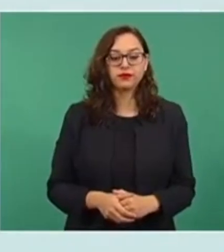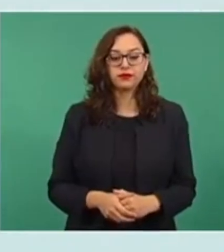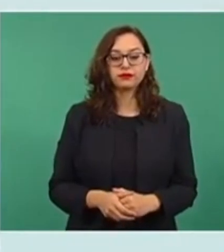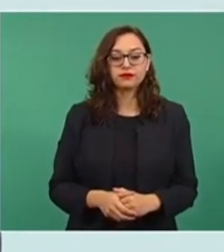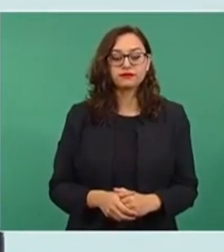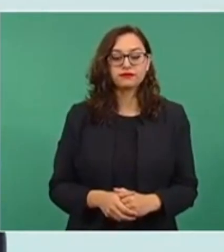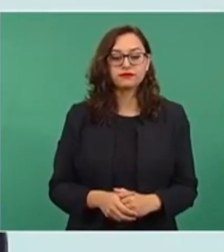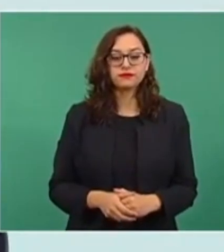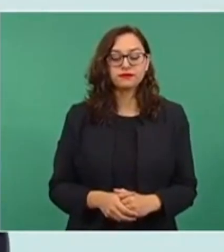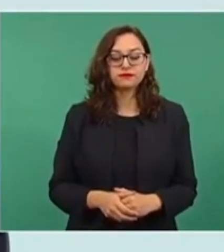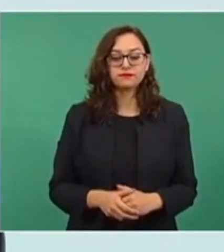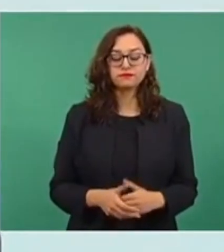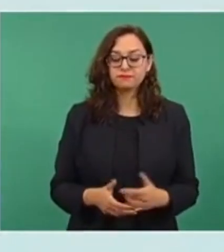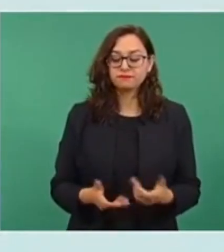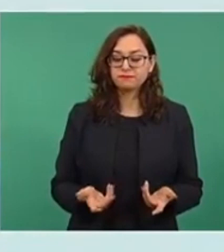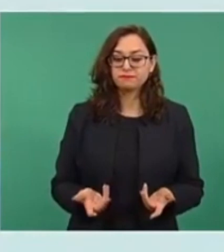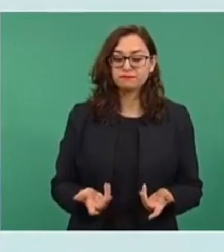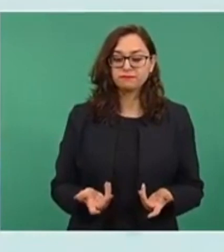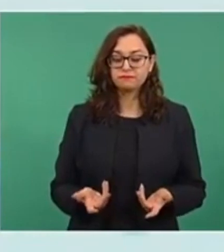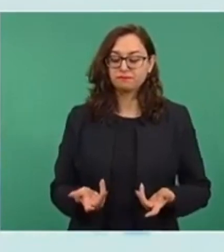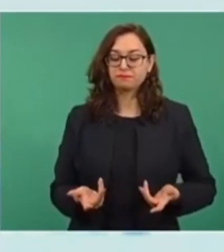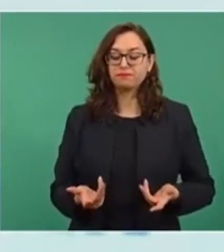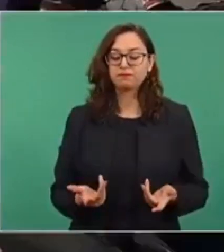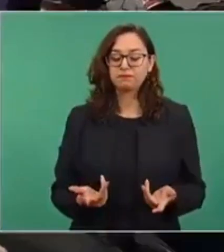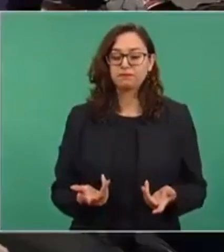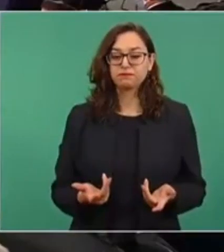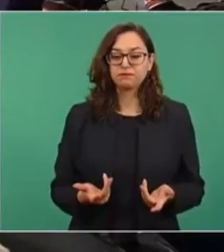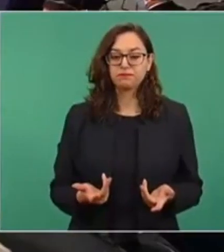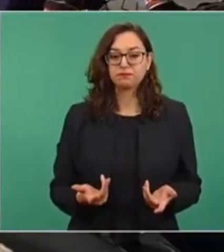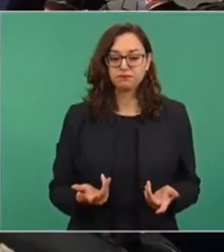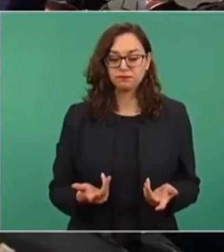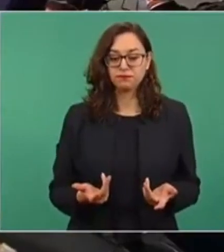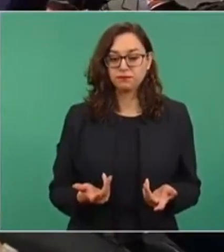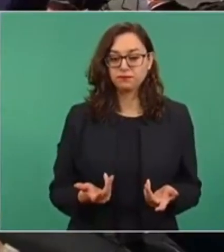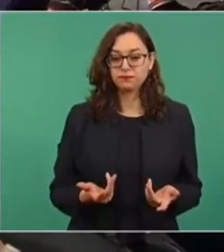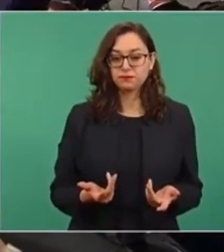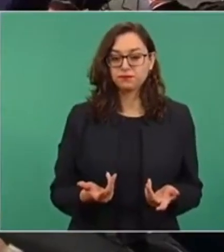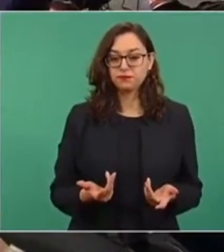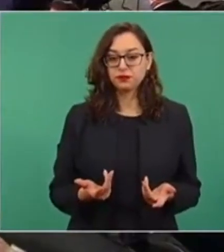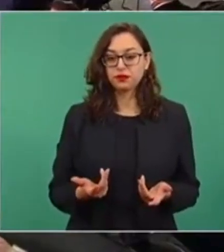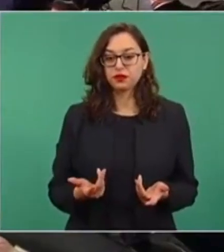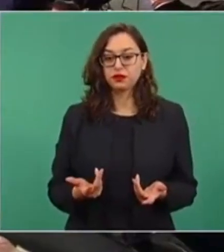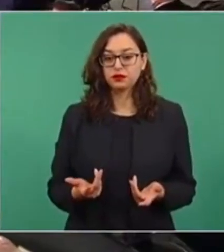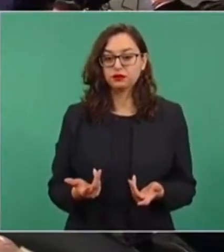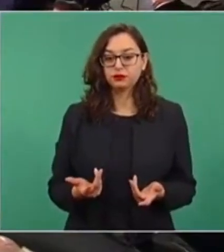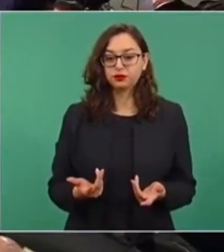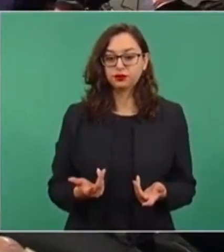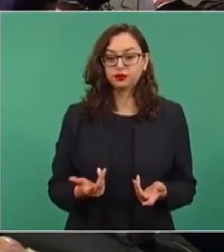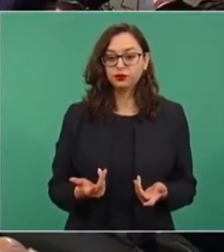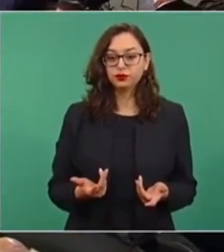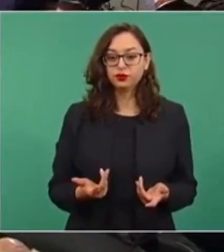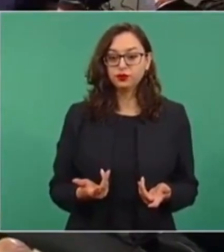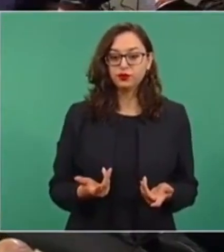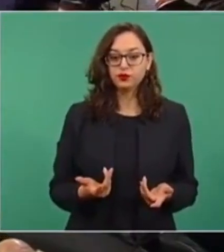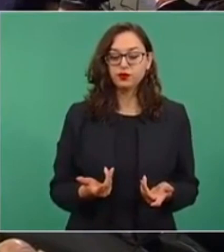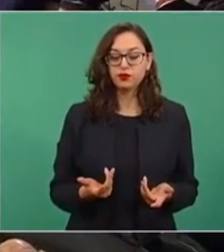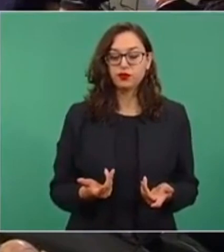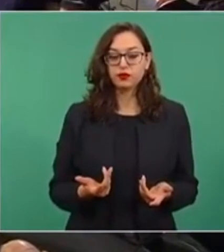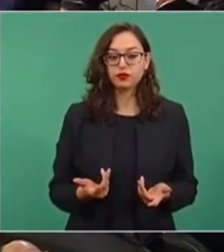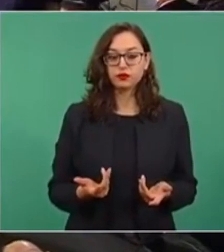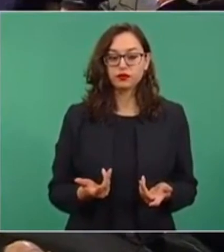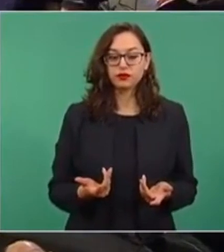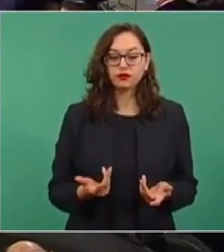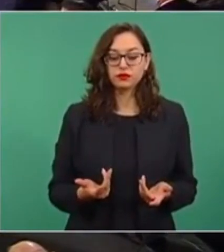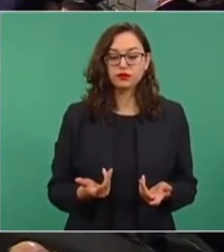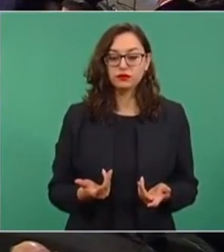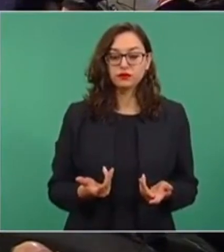Estamos comprometidos con la conservación